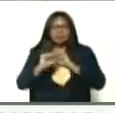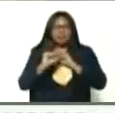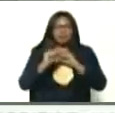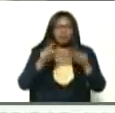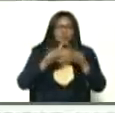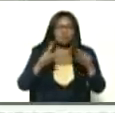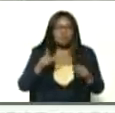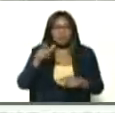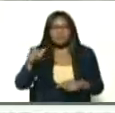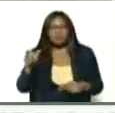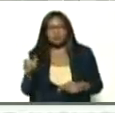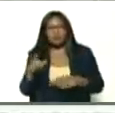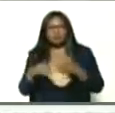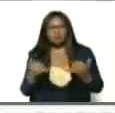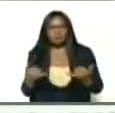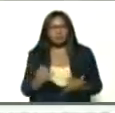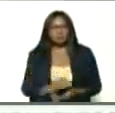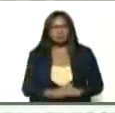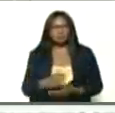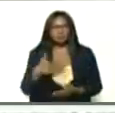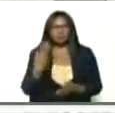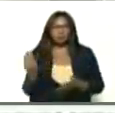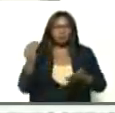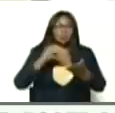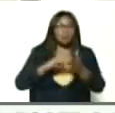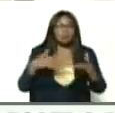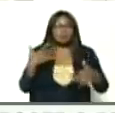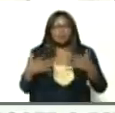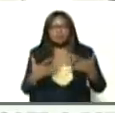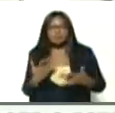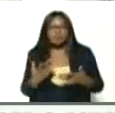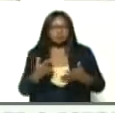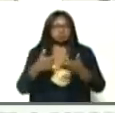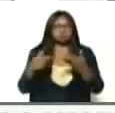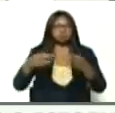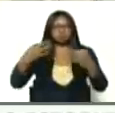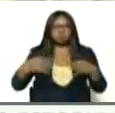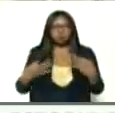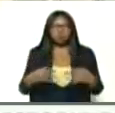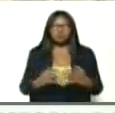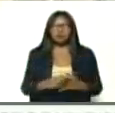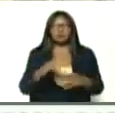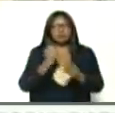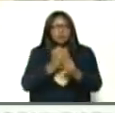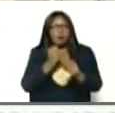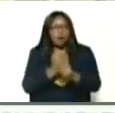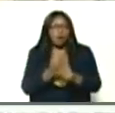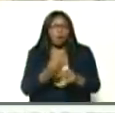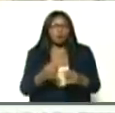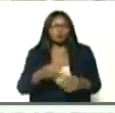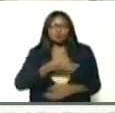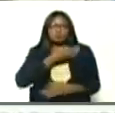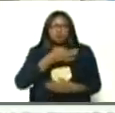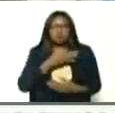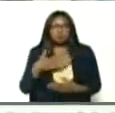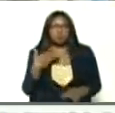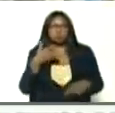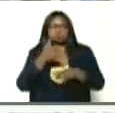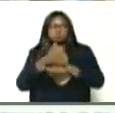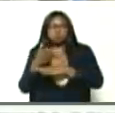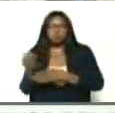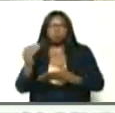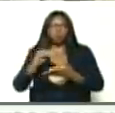pudiera retornar a sus actividades básicas, o mínimas, laborales, sociales, etcétera,